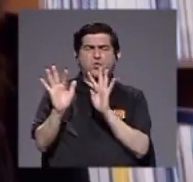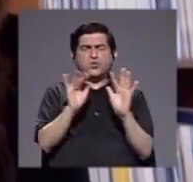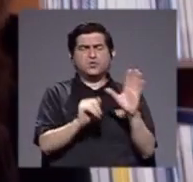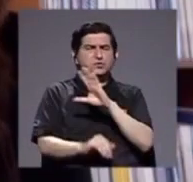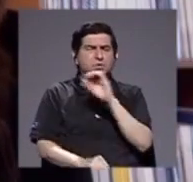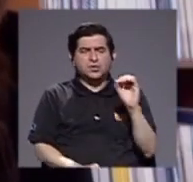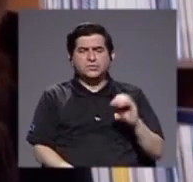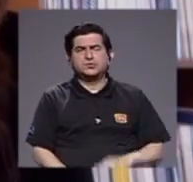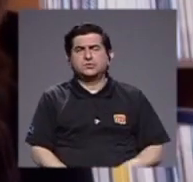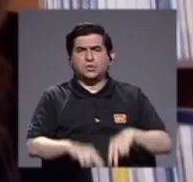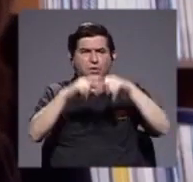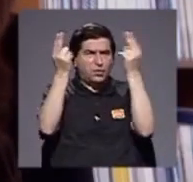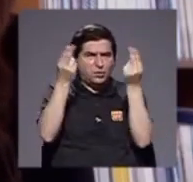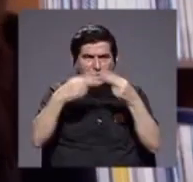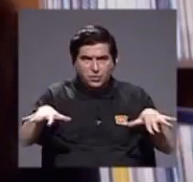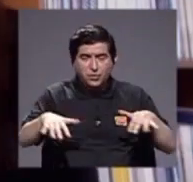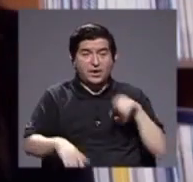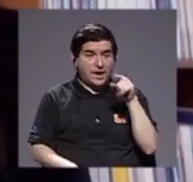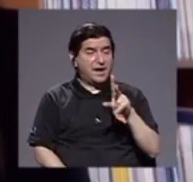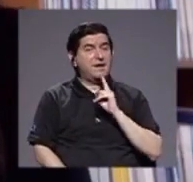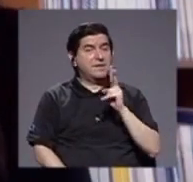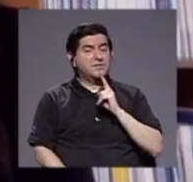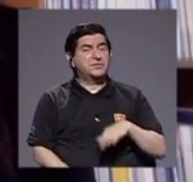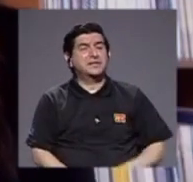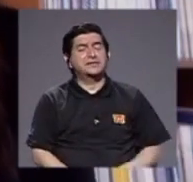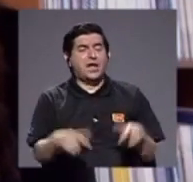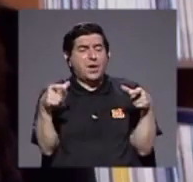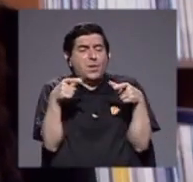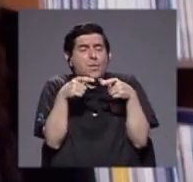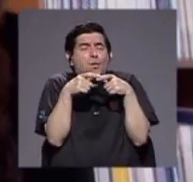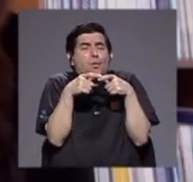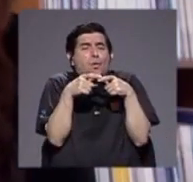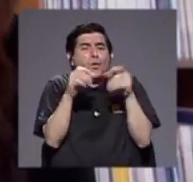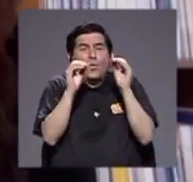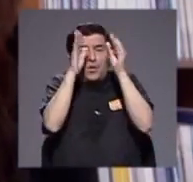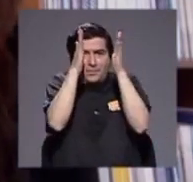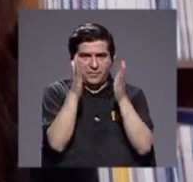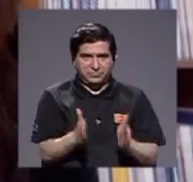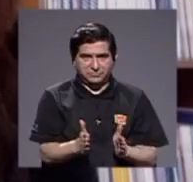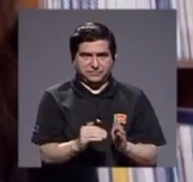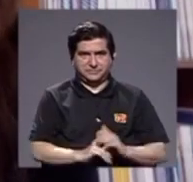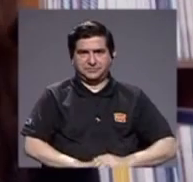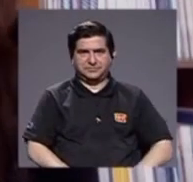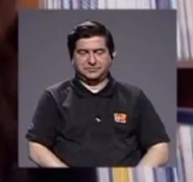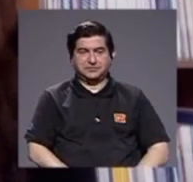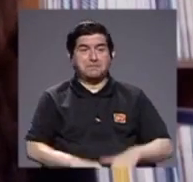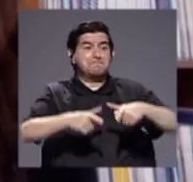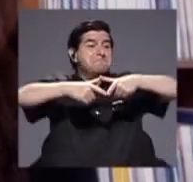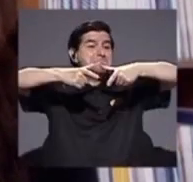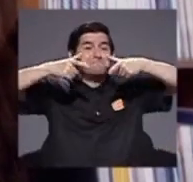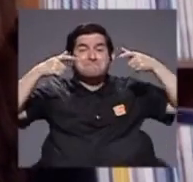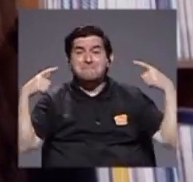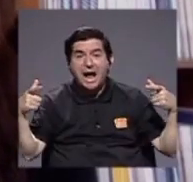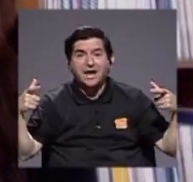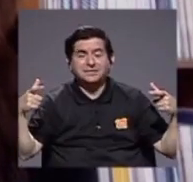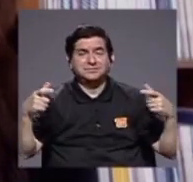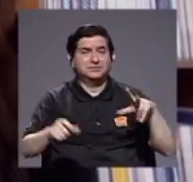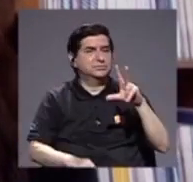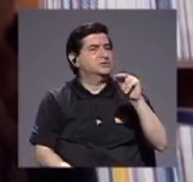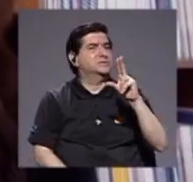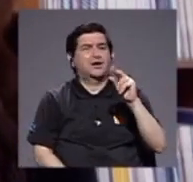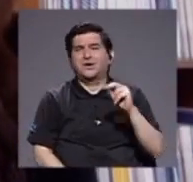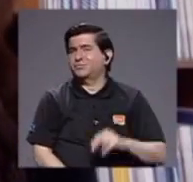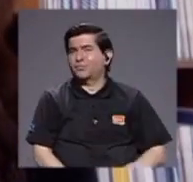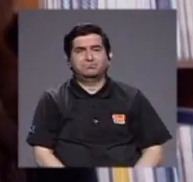recursos ahí teníamos realmente una minoría de docentes y la gran mayoría no estaba